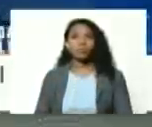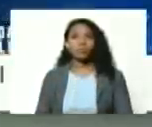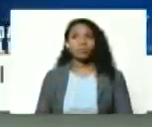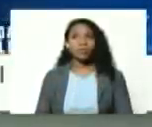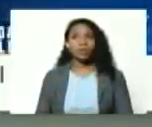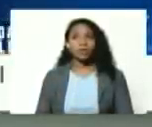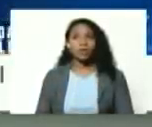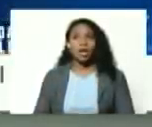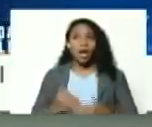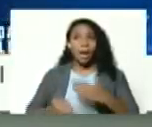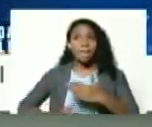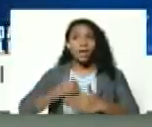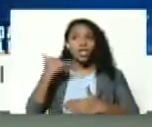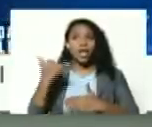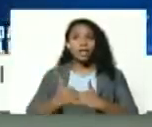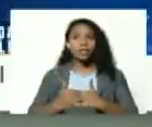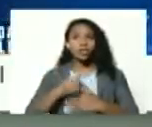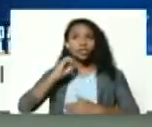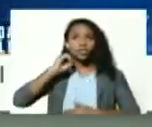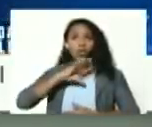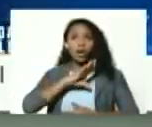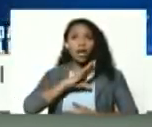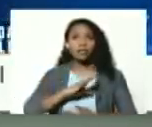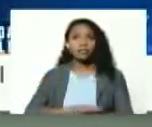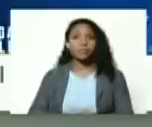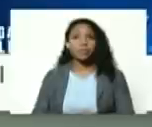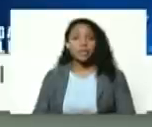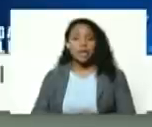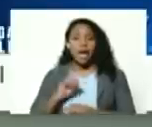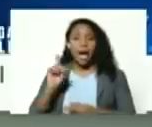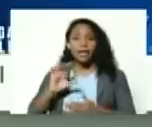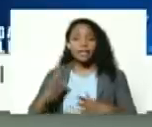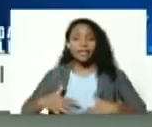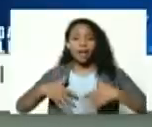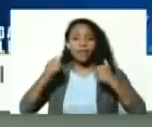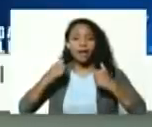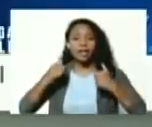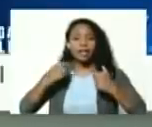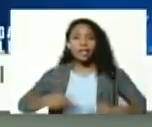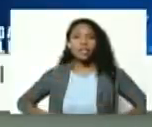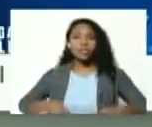el proyecto histórico y hay que rescatar la historia como fue